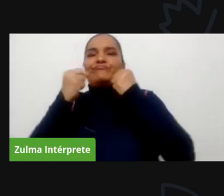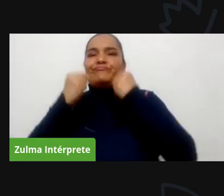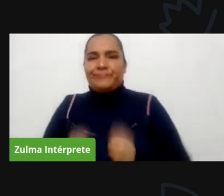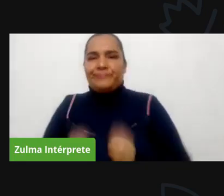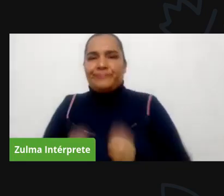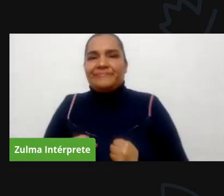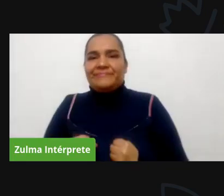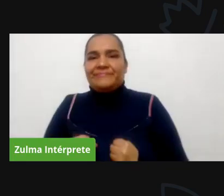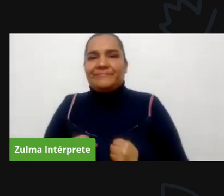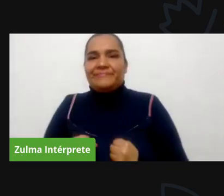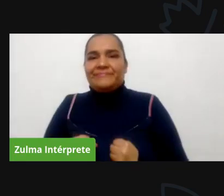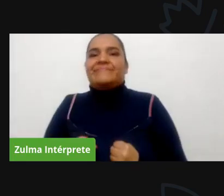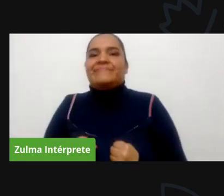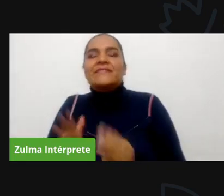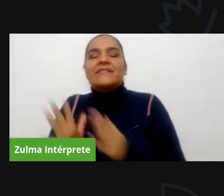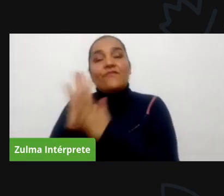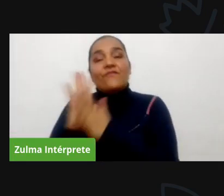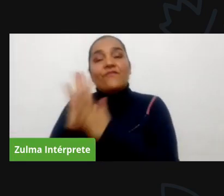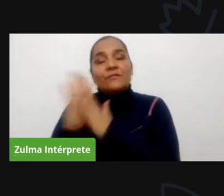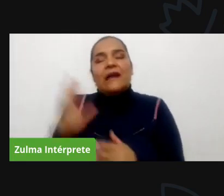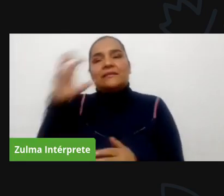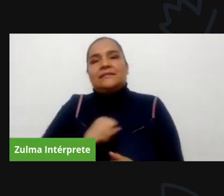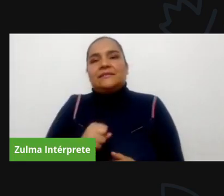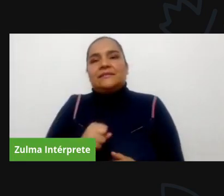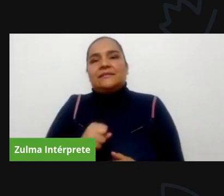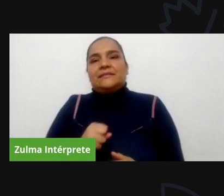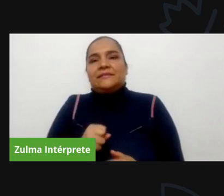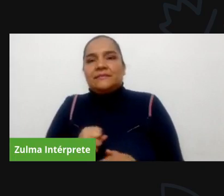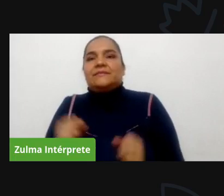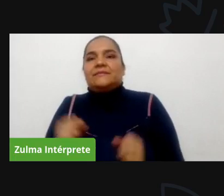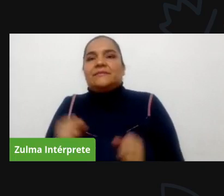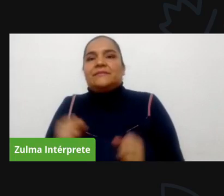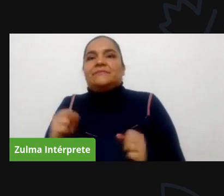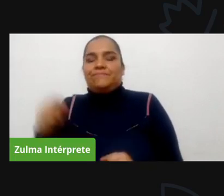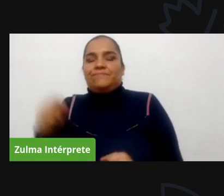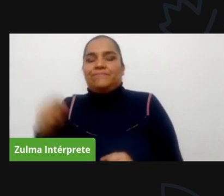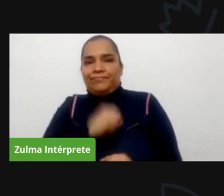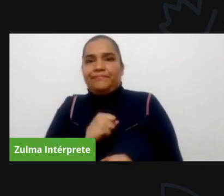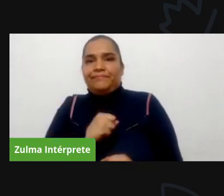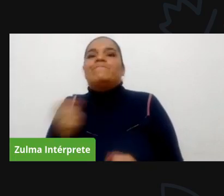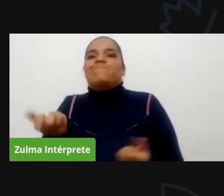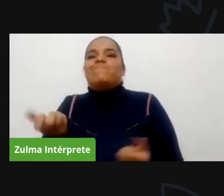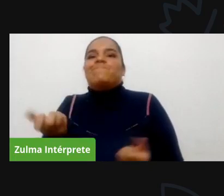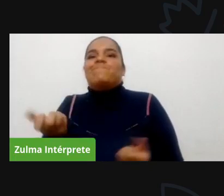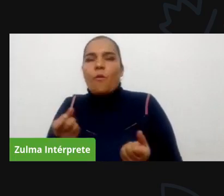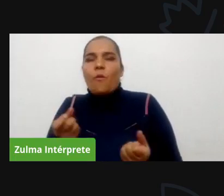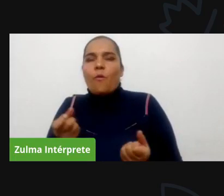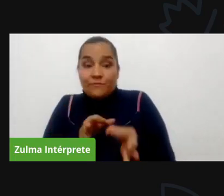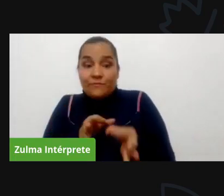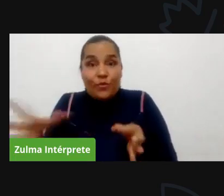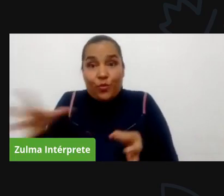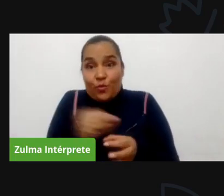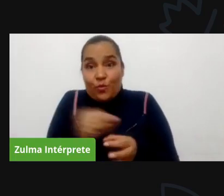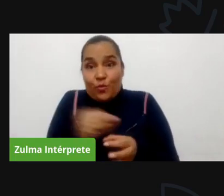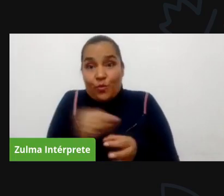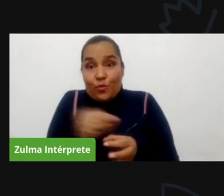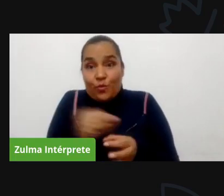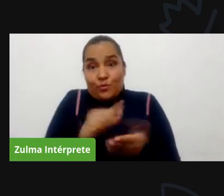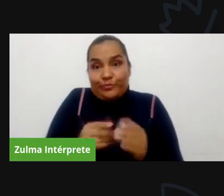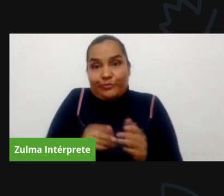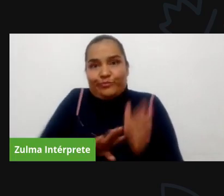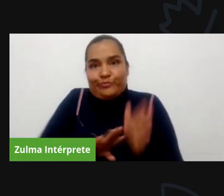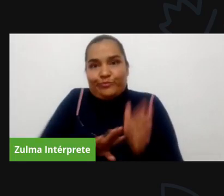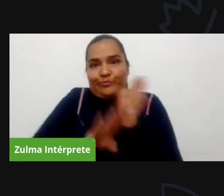enriquecer a todos como sociedad porque ahora ser mucho mejor y ciudadanos así que